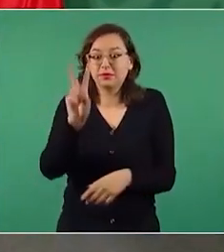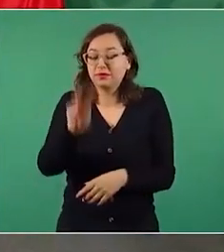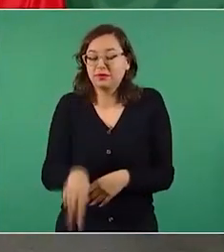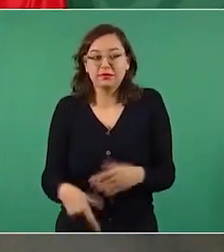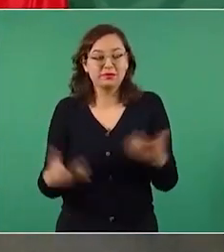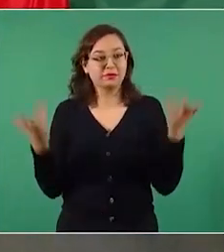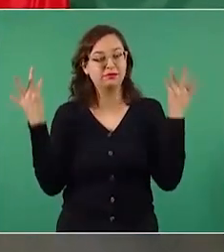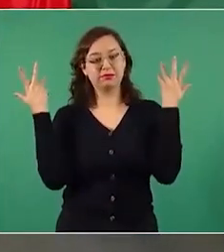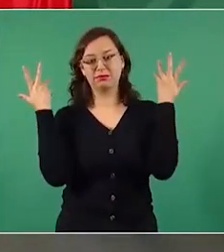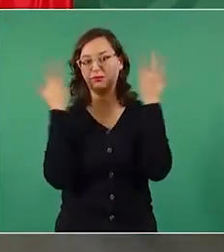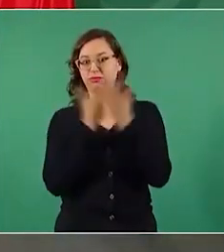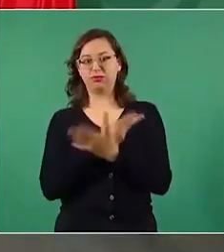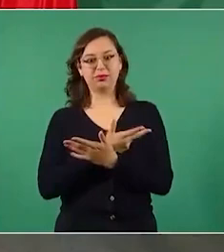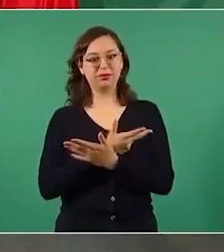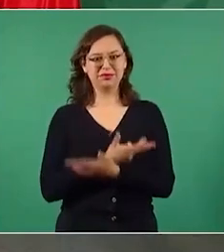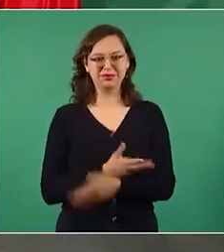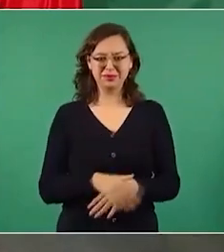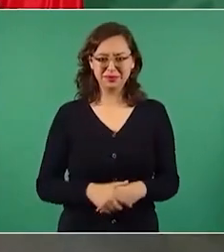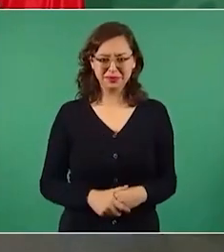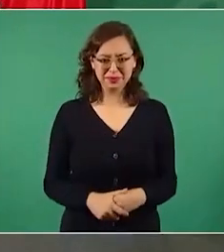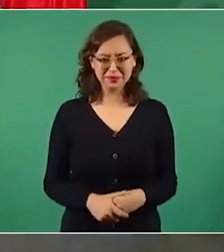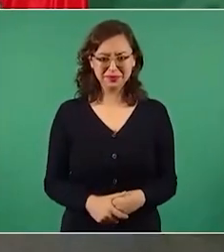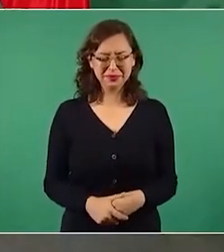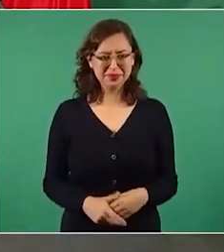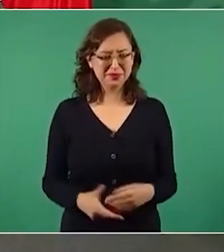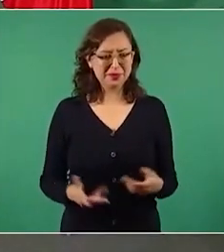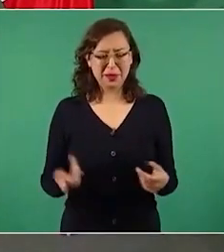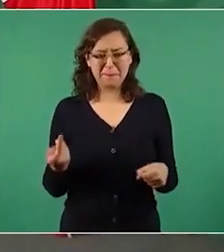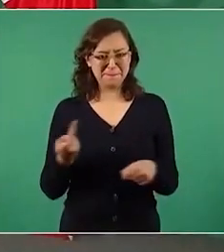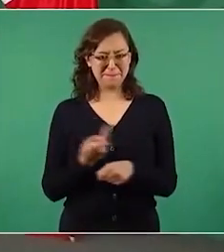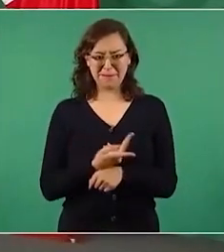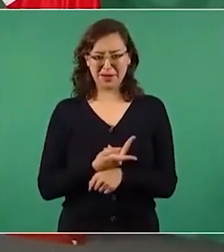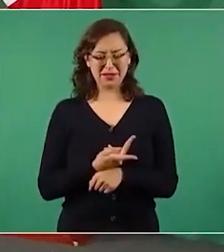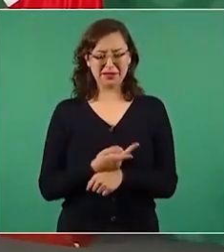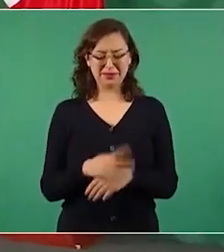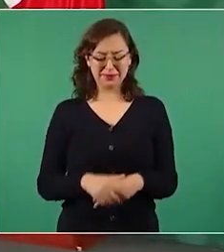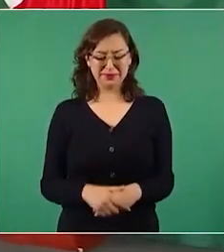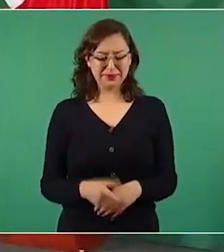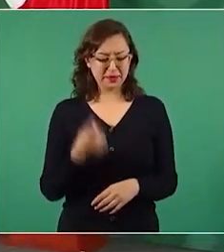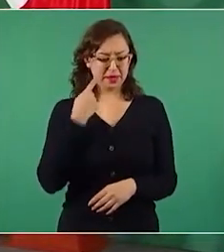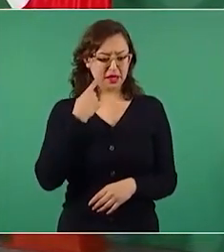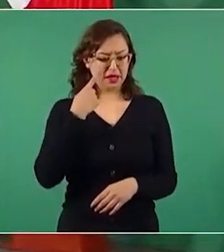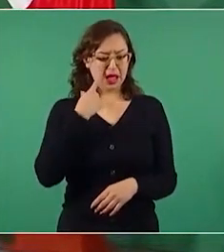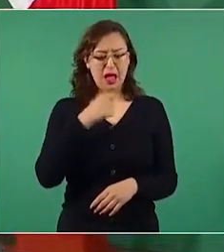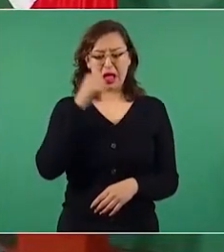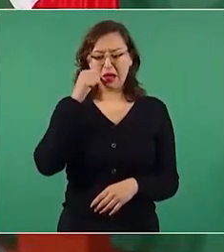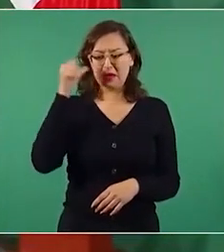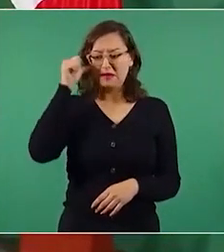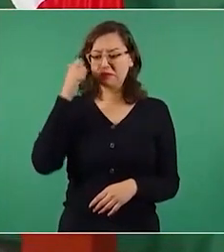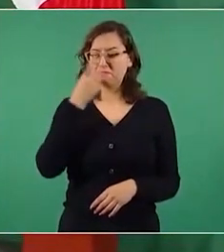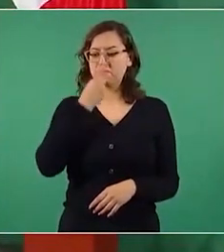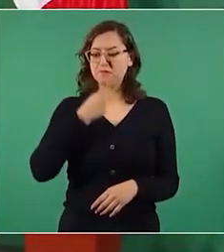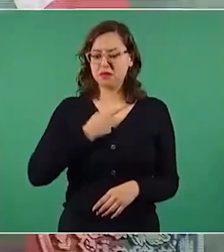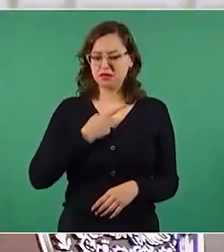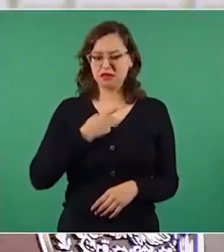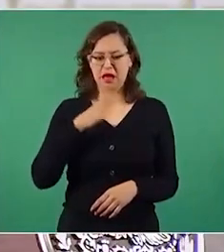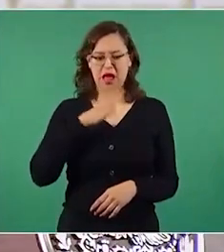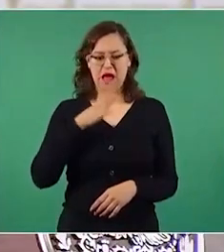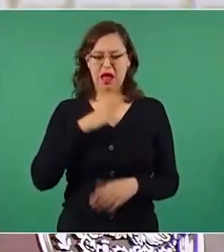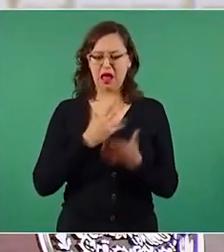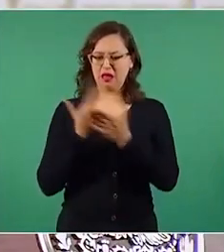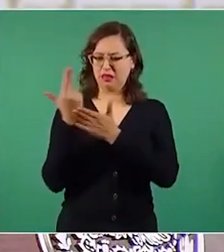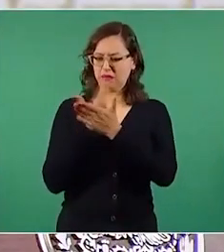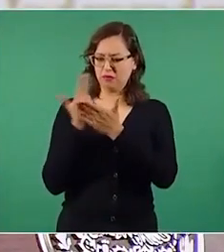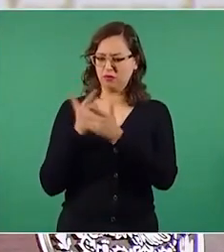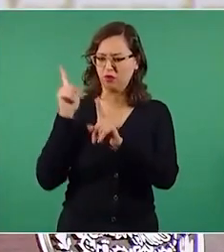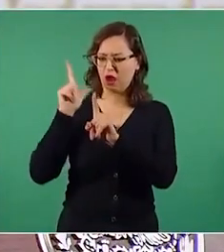primero ayer me estaban comentando de una caricatura de Helio Flores a ver si